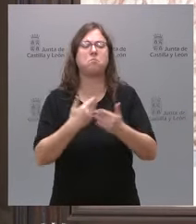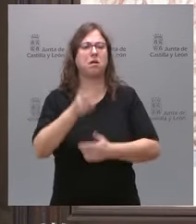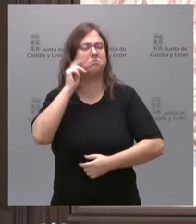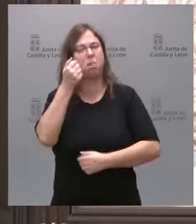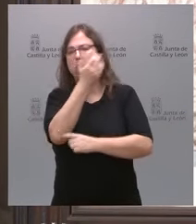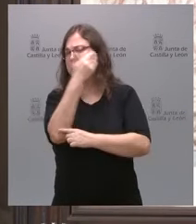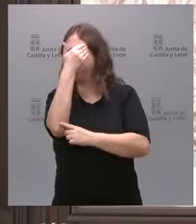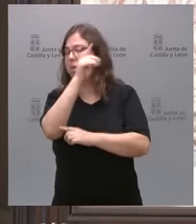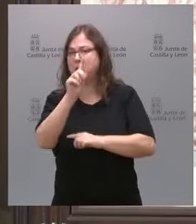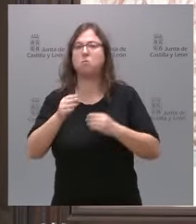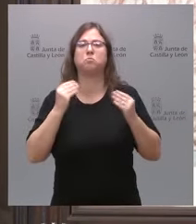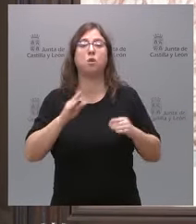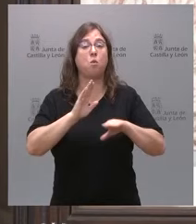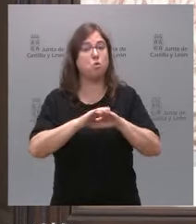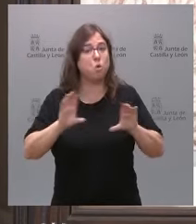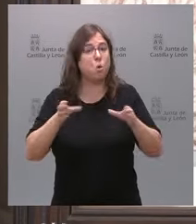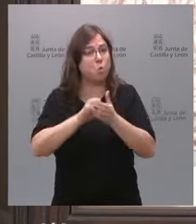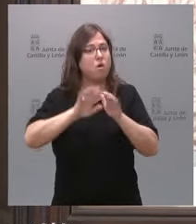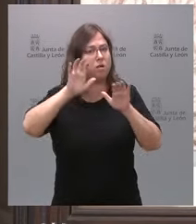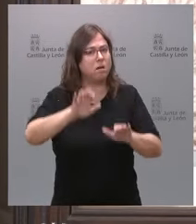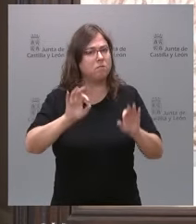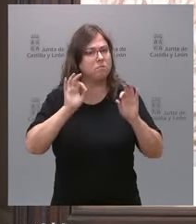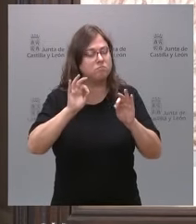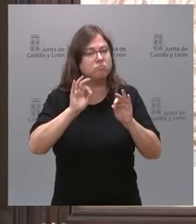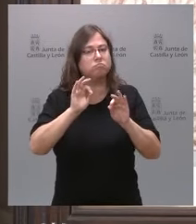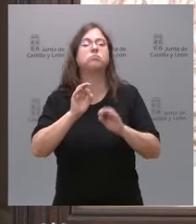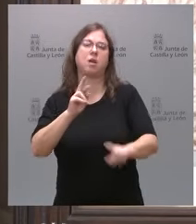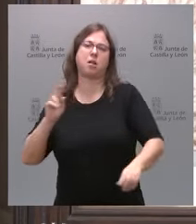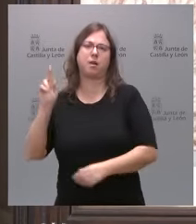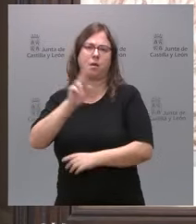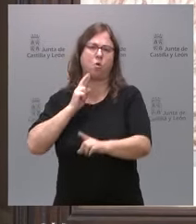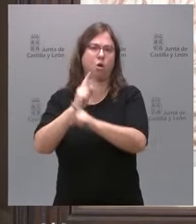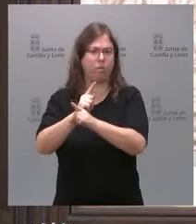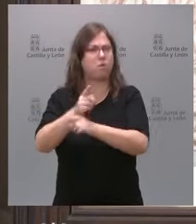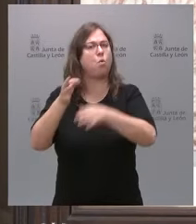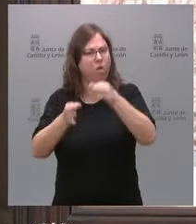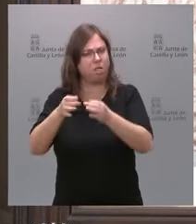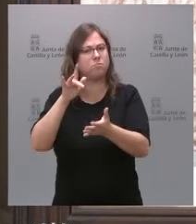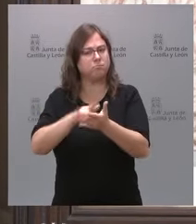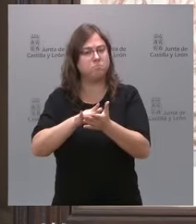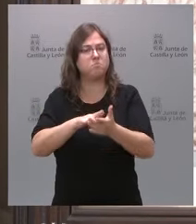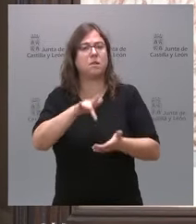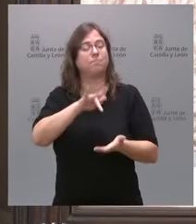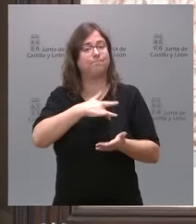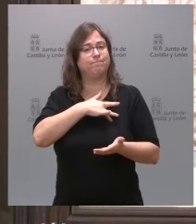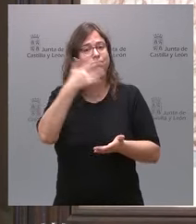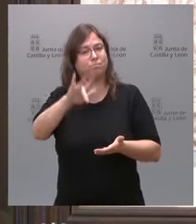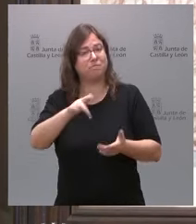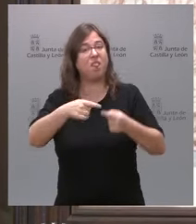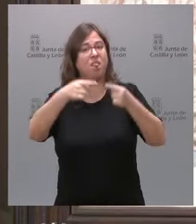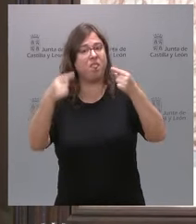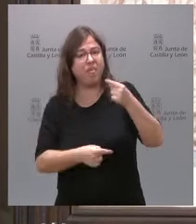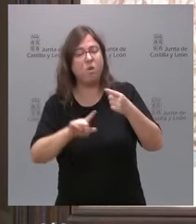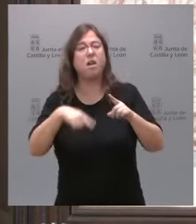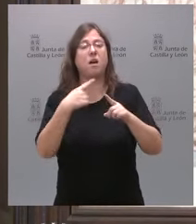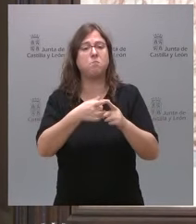para otro lado. Por eso, la Junta de Castilla y León va a recurrir ante la justicia, la amnistía y el perdón de la deuda